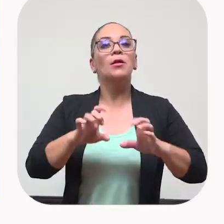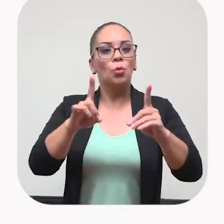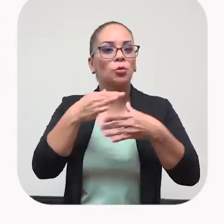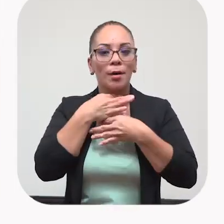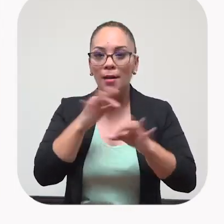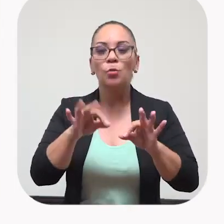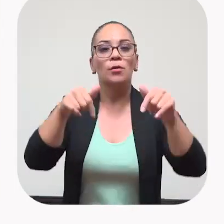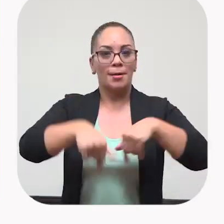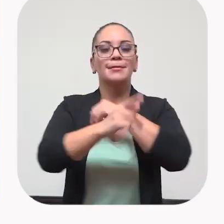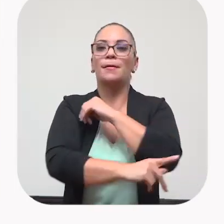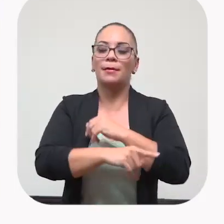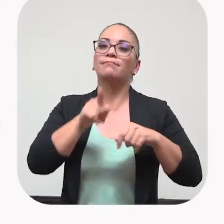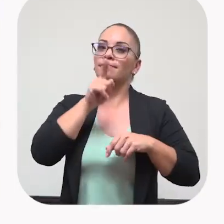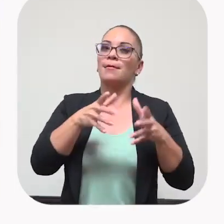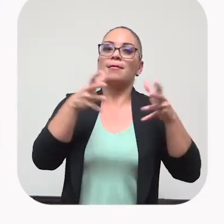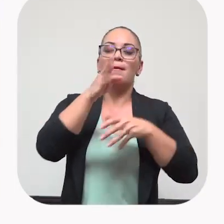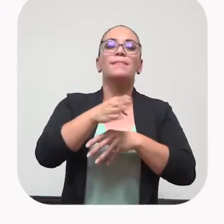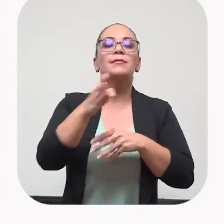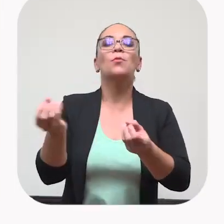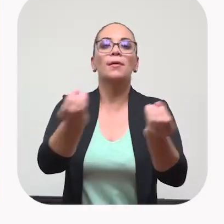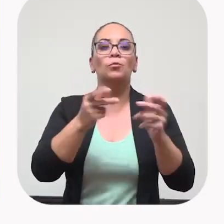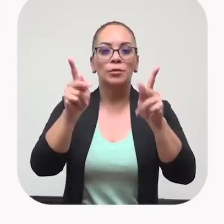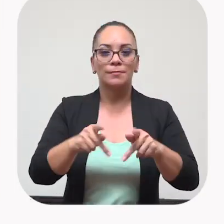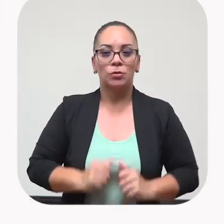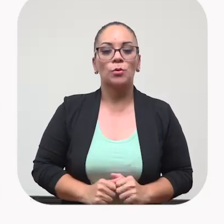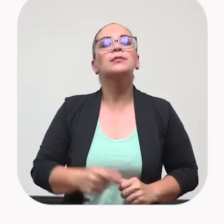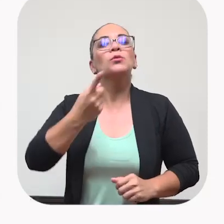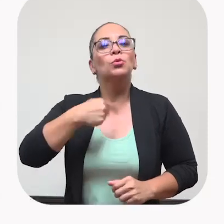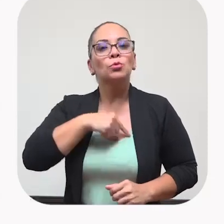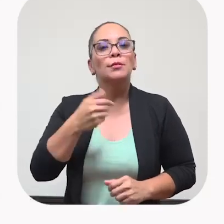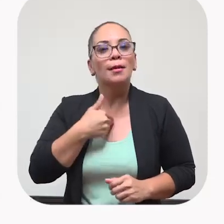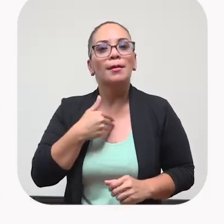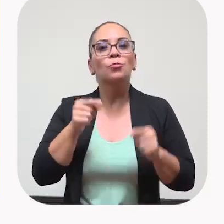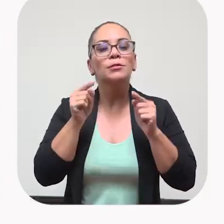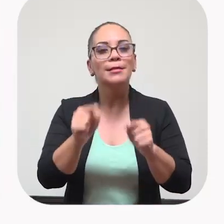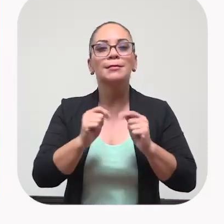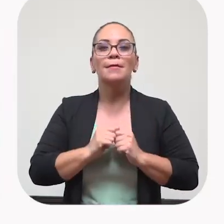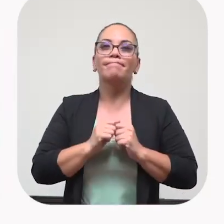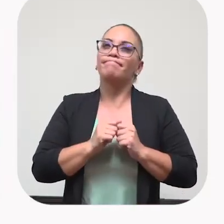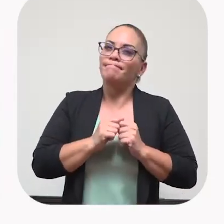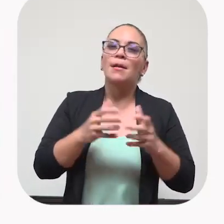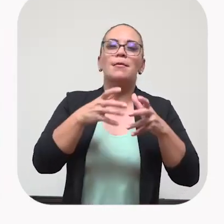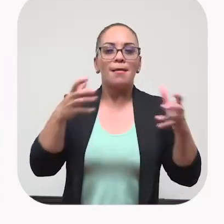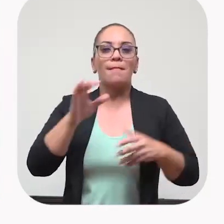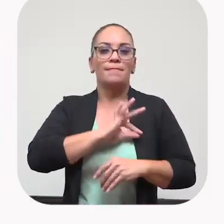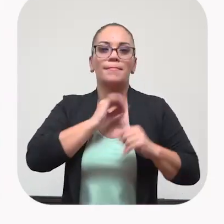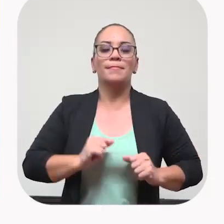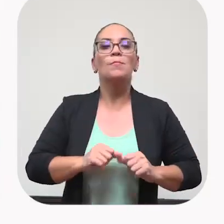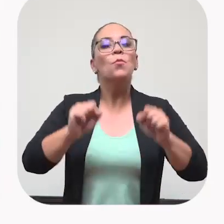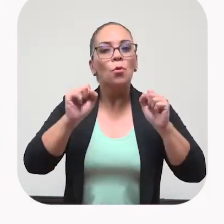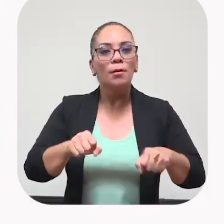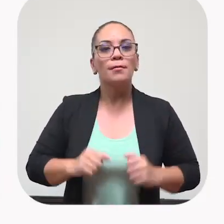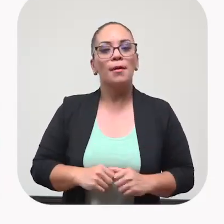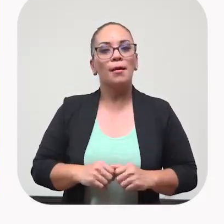con esa educación gratuita que hay en este país, que es una bendición para muchos. Pues, tenemos ese privilegio de poder